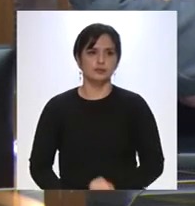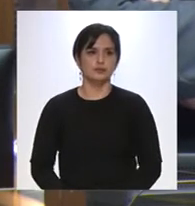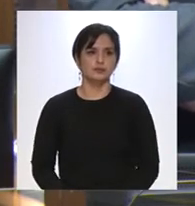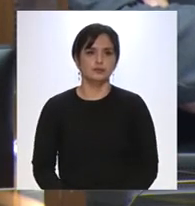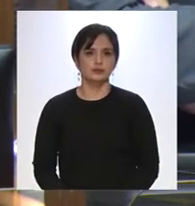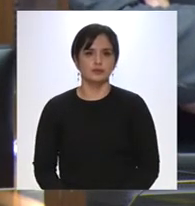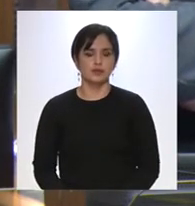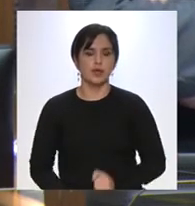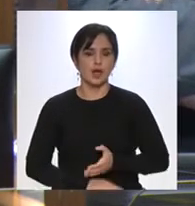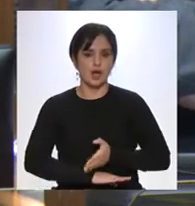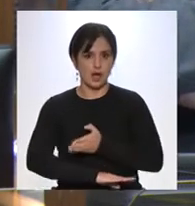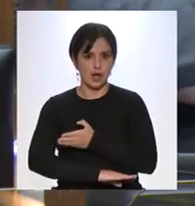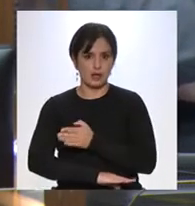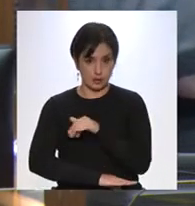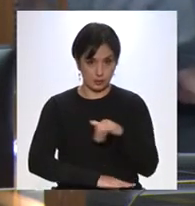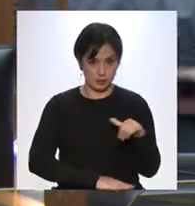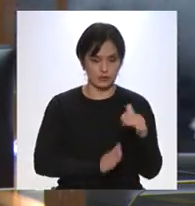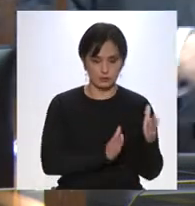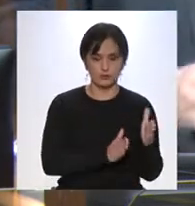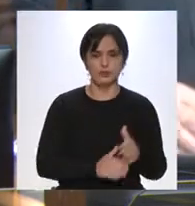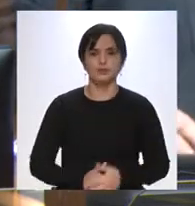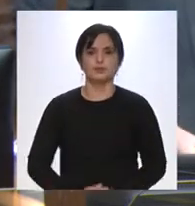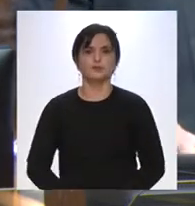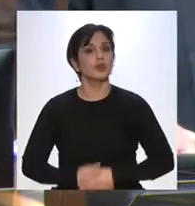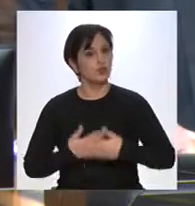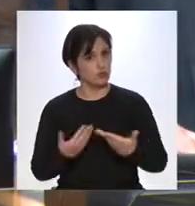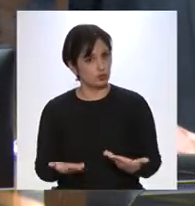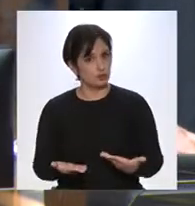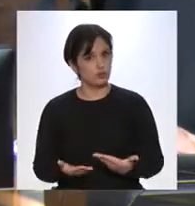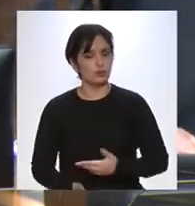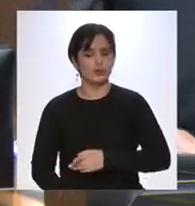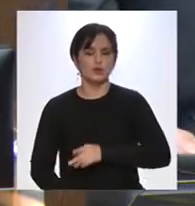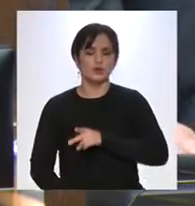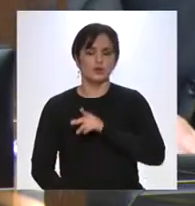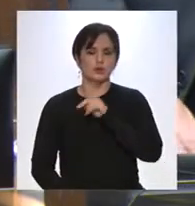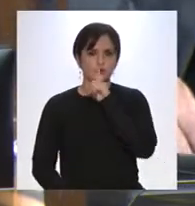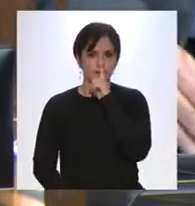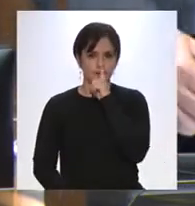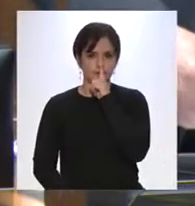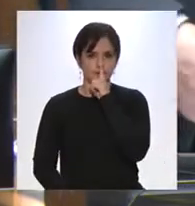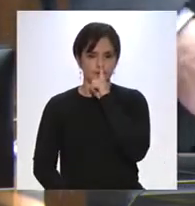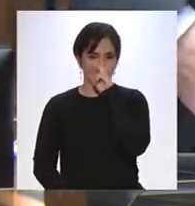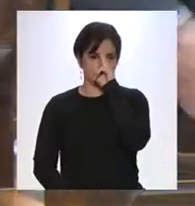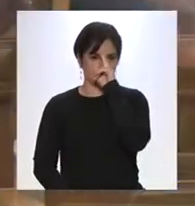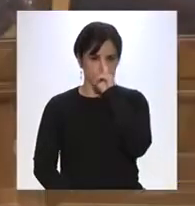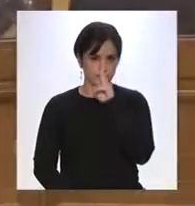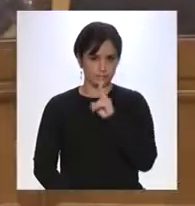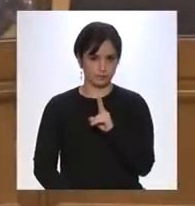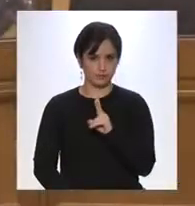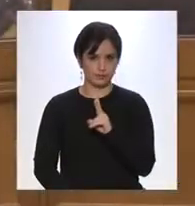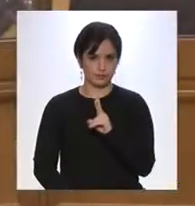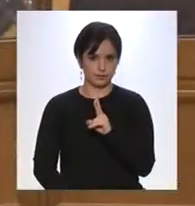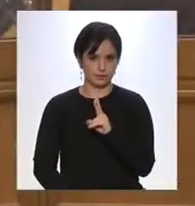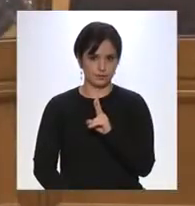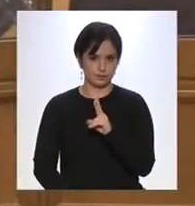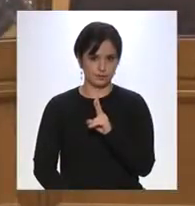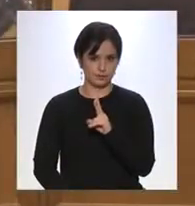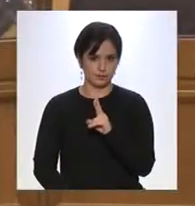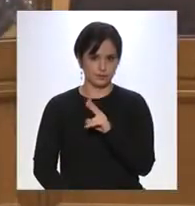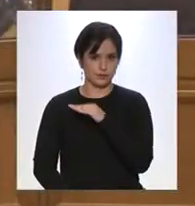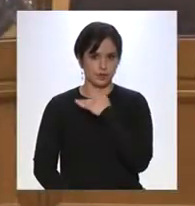Antes de... Después. Muy bien. Vamos a proceder entonces a guardar un minuto de silencio por las víctimas de las